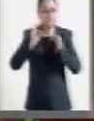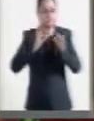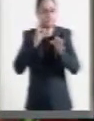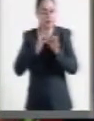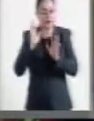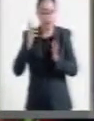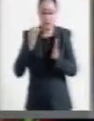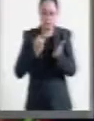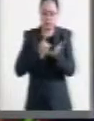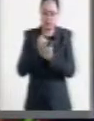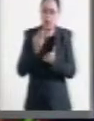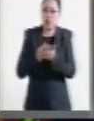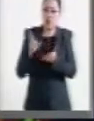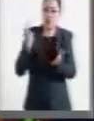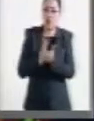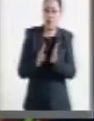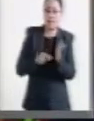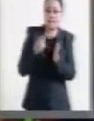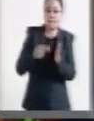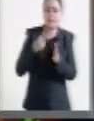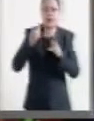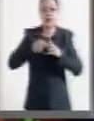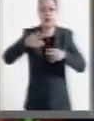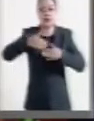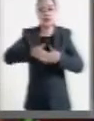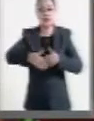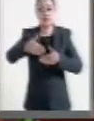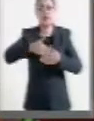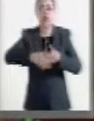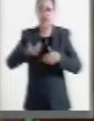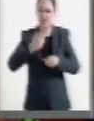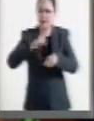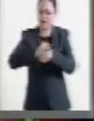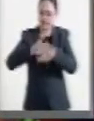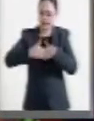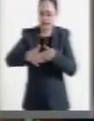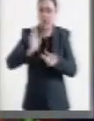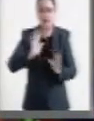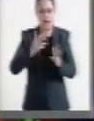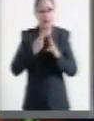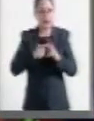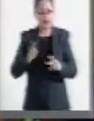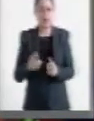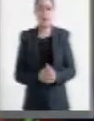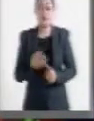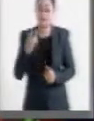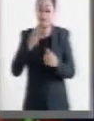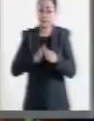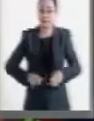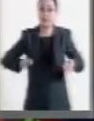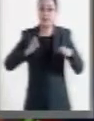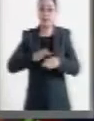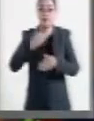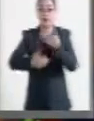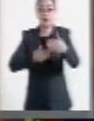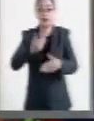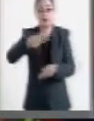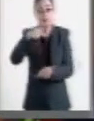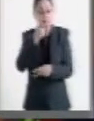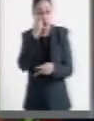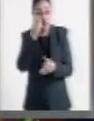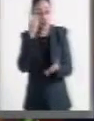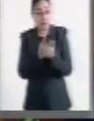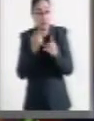ratificación y que entrará en vigor ya en las próximas semanas. Es un paso histórico, pero tan solo es el